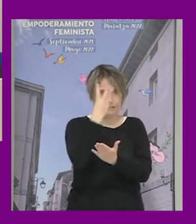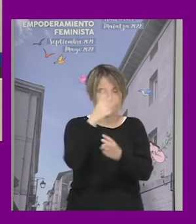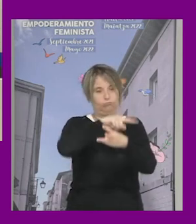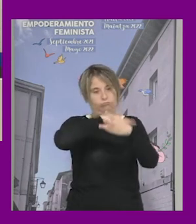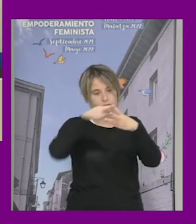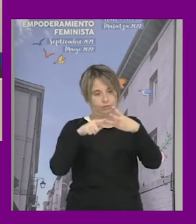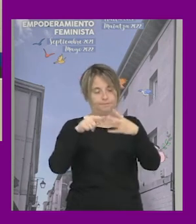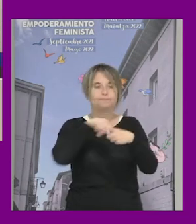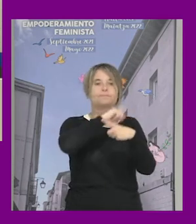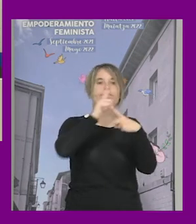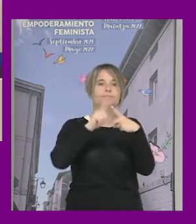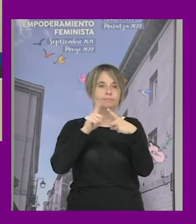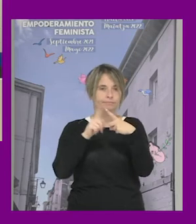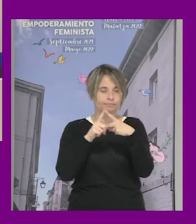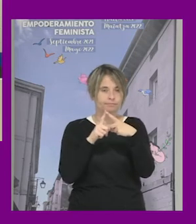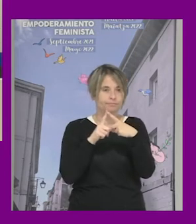en primer lugar